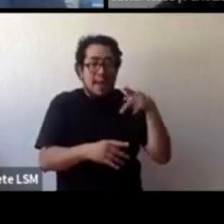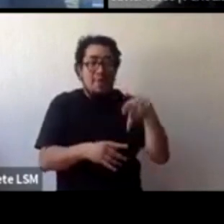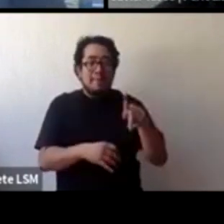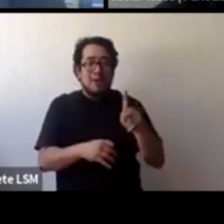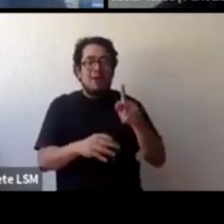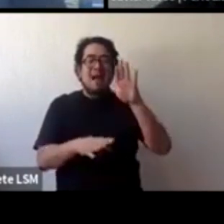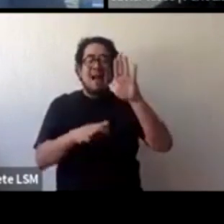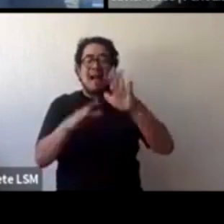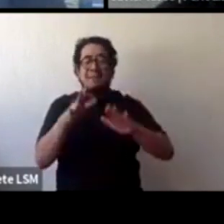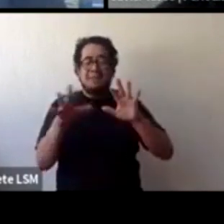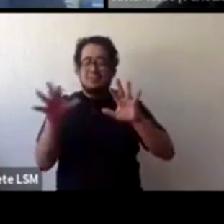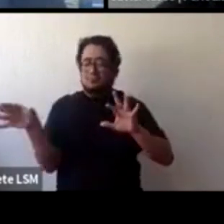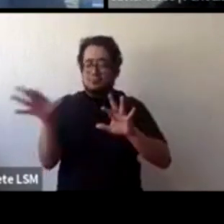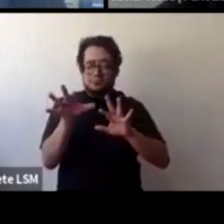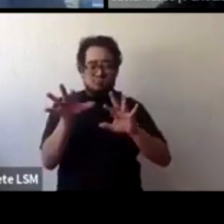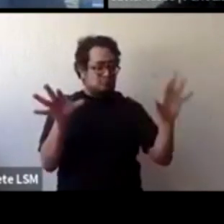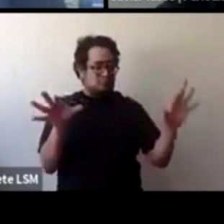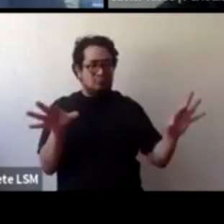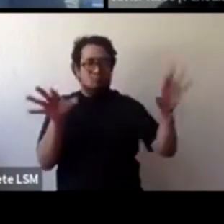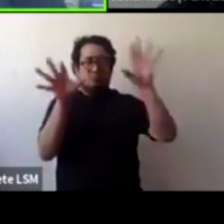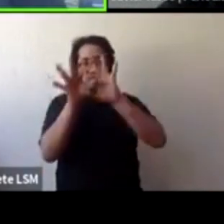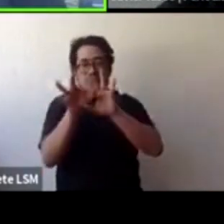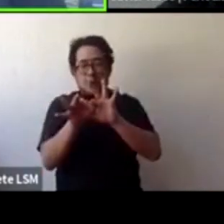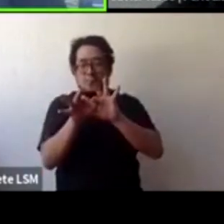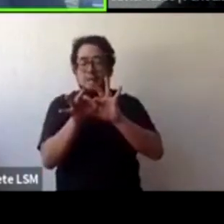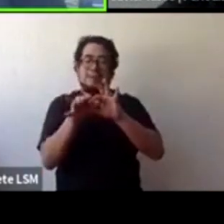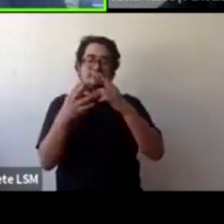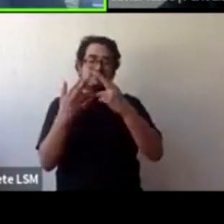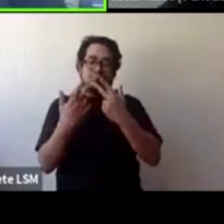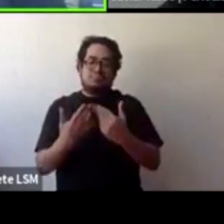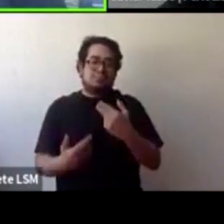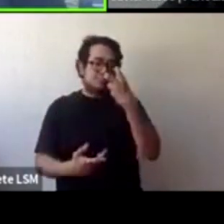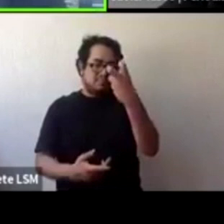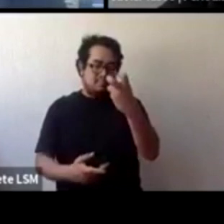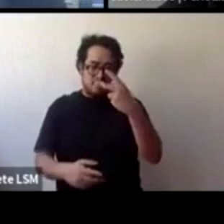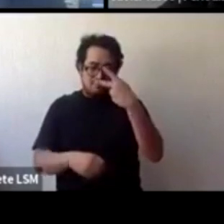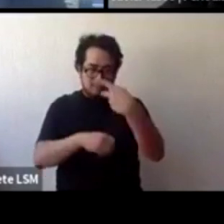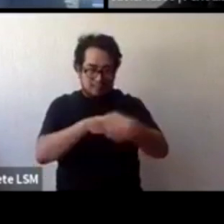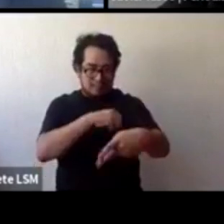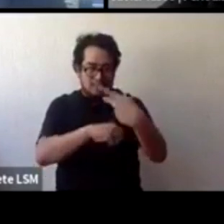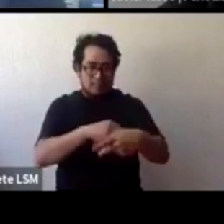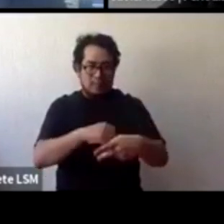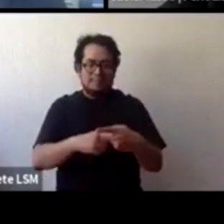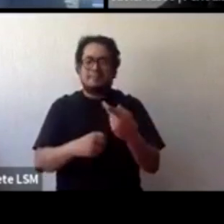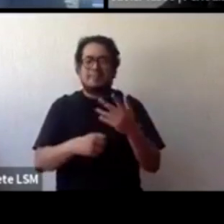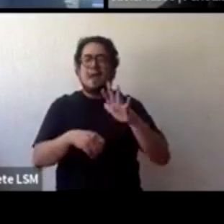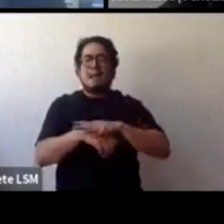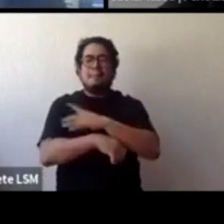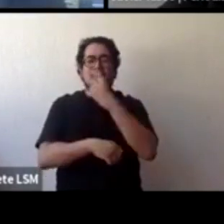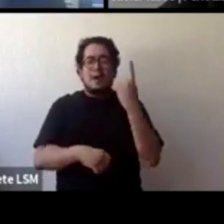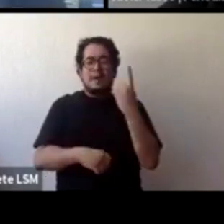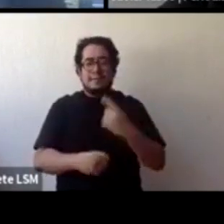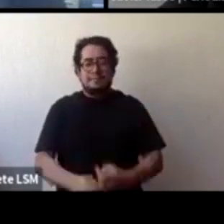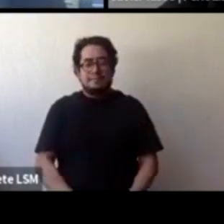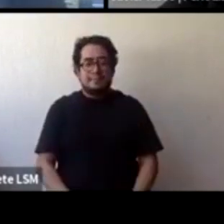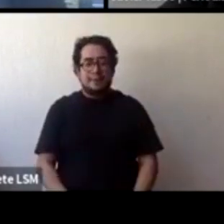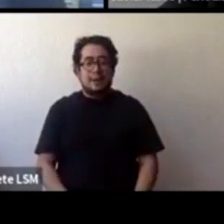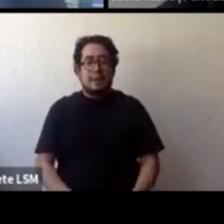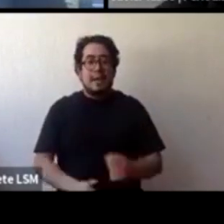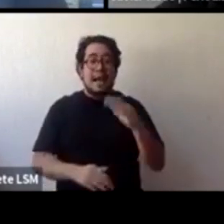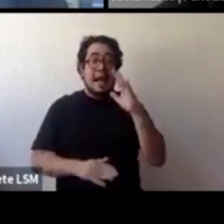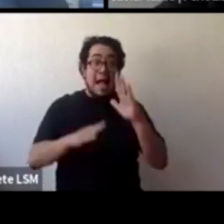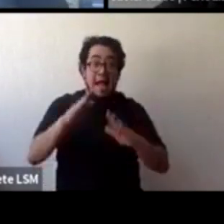otro generan un riesgo. Voy a explicar por qué. Porque en muchas ocasiones el proceso